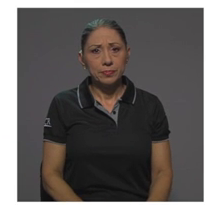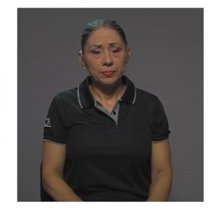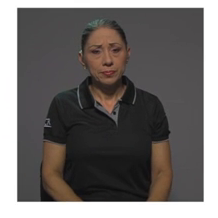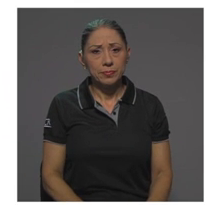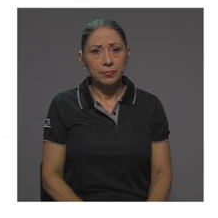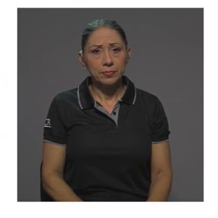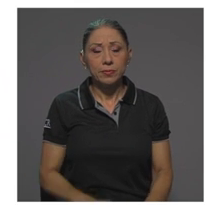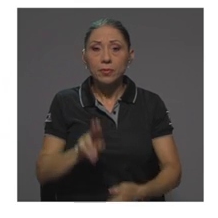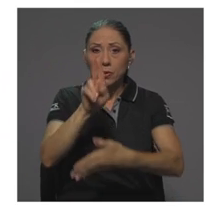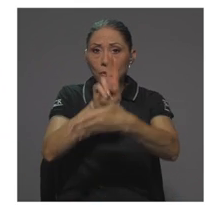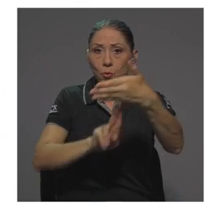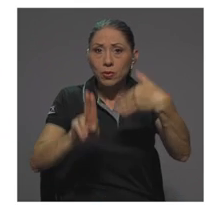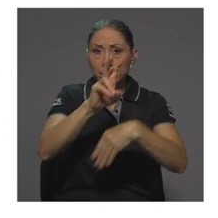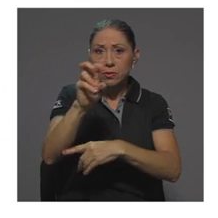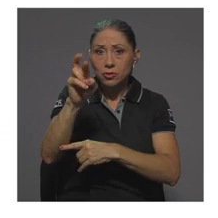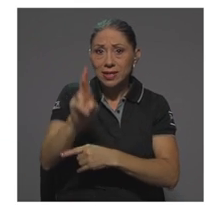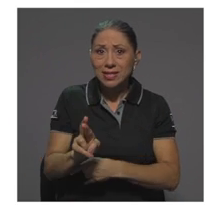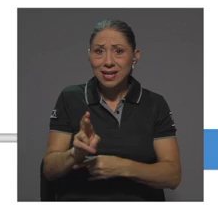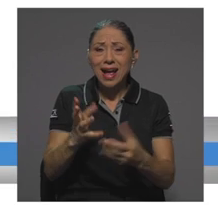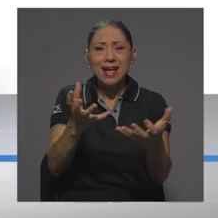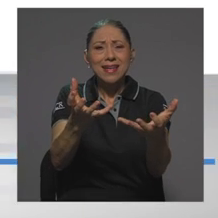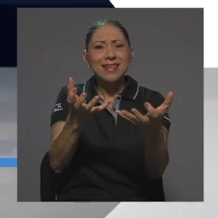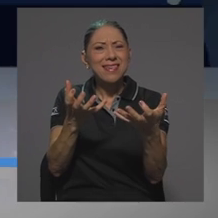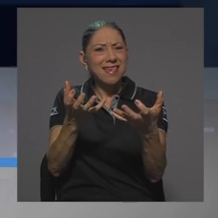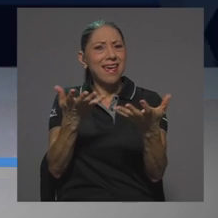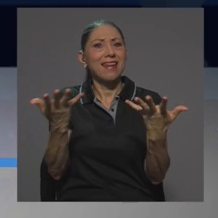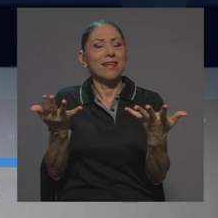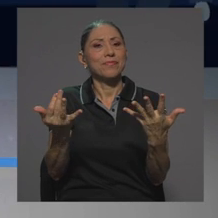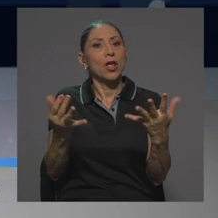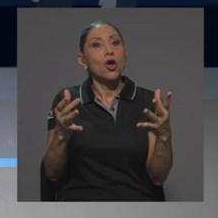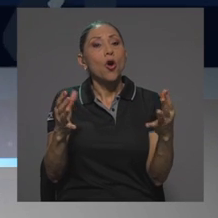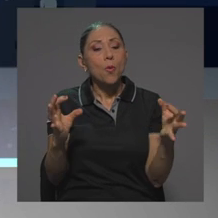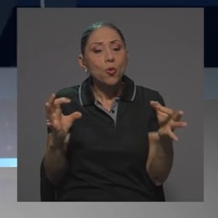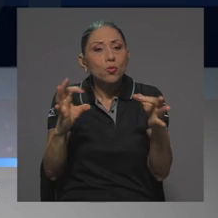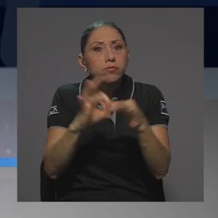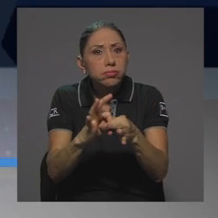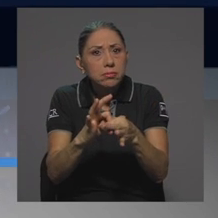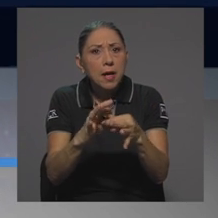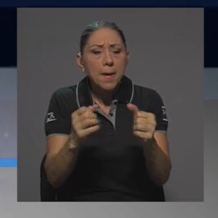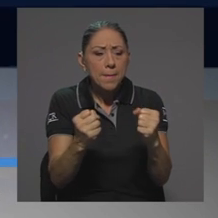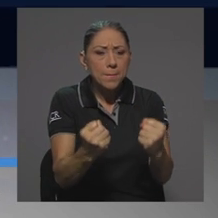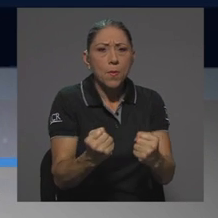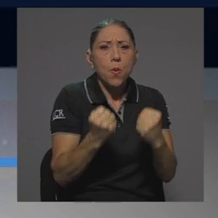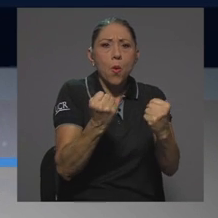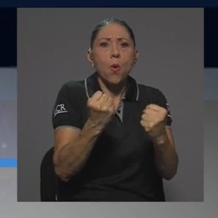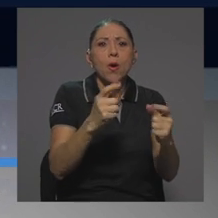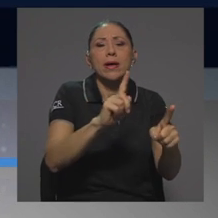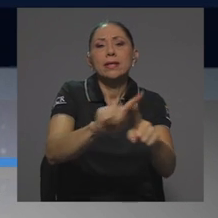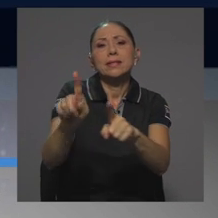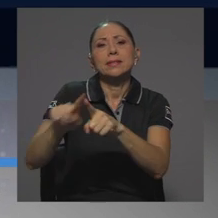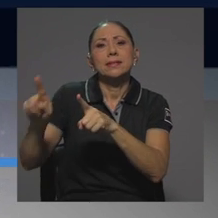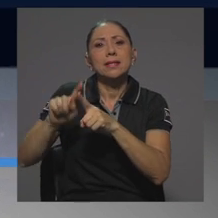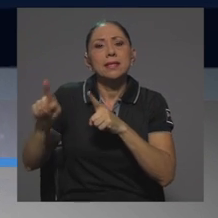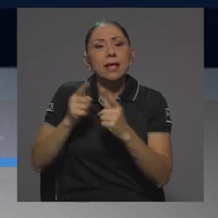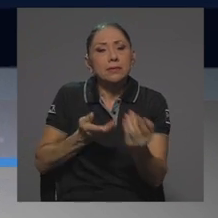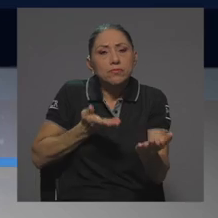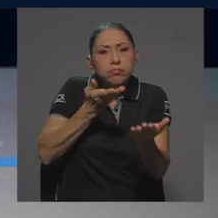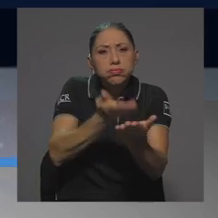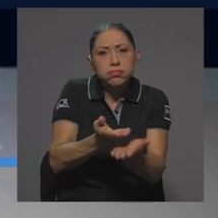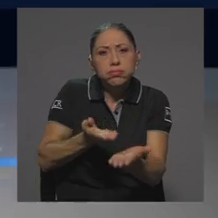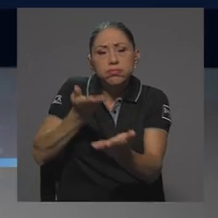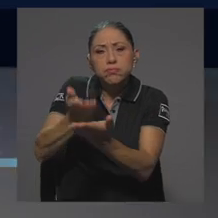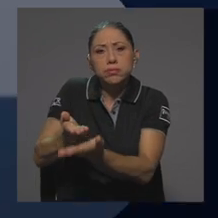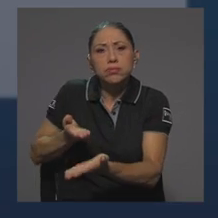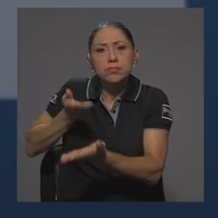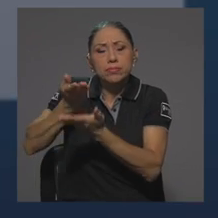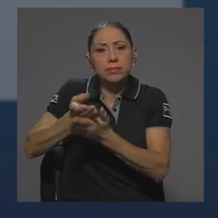La Universidad de Costa Rica pretende conjugar y potenciar las muy distintas iniciativas institucionales que